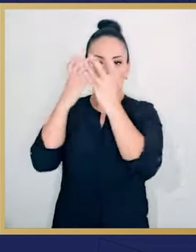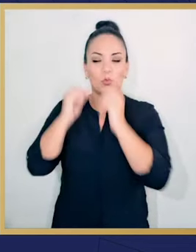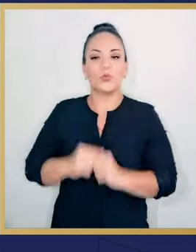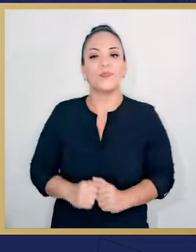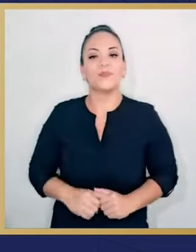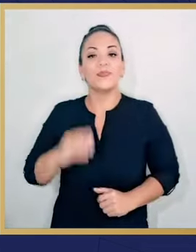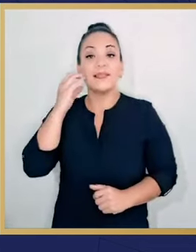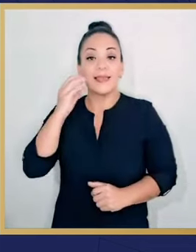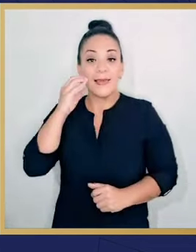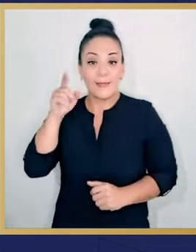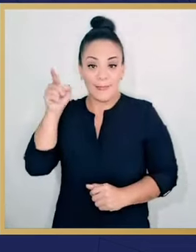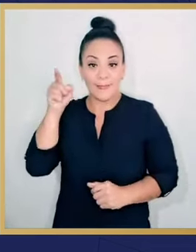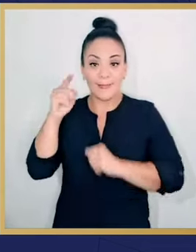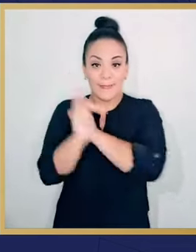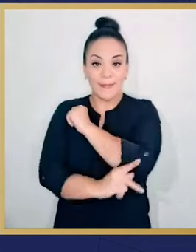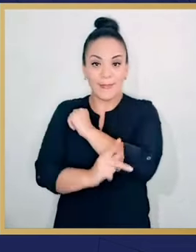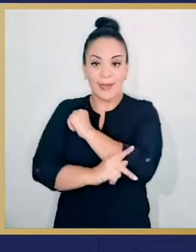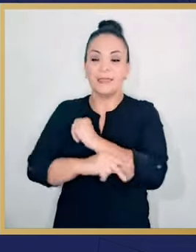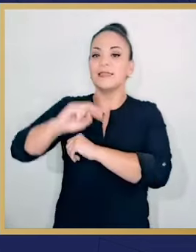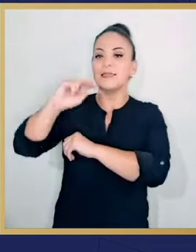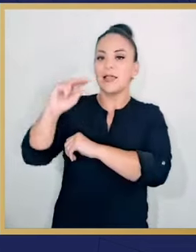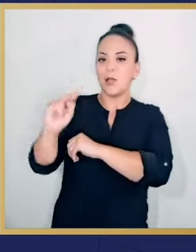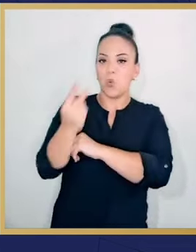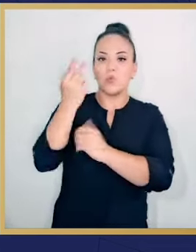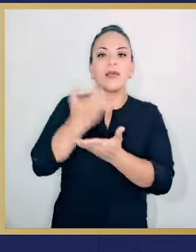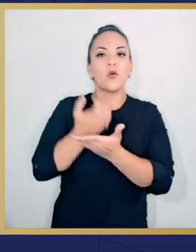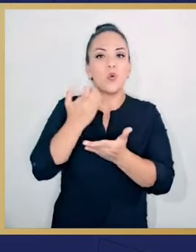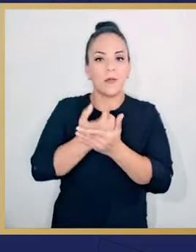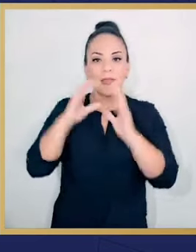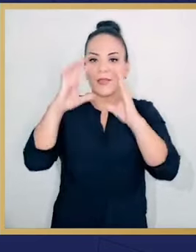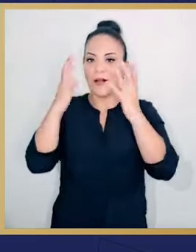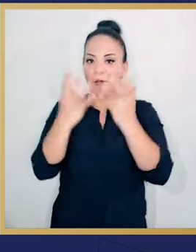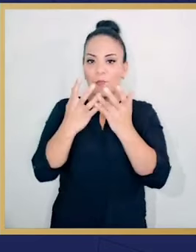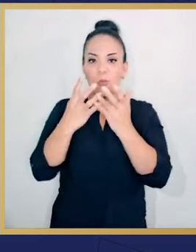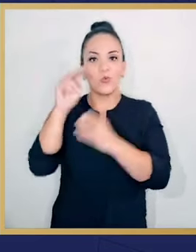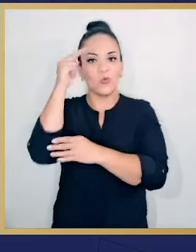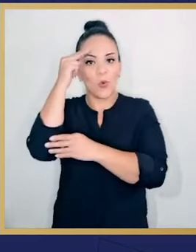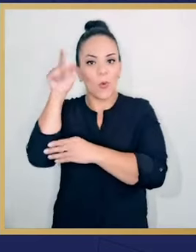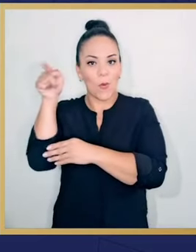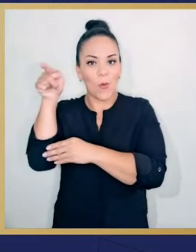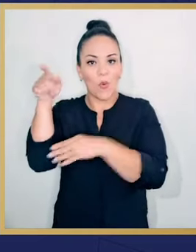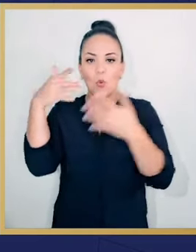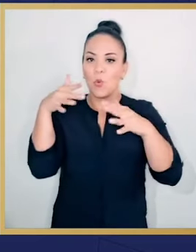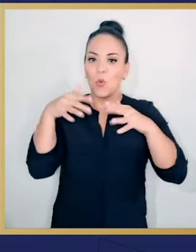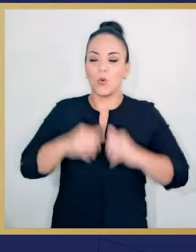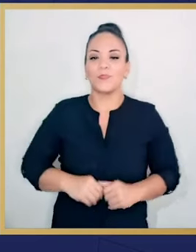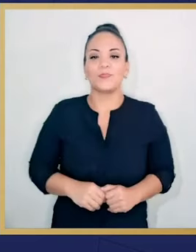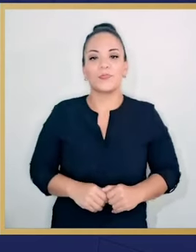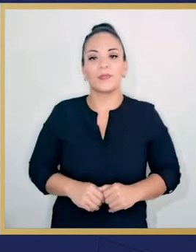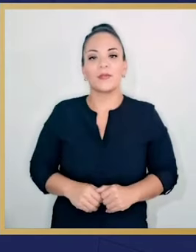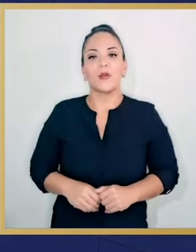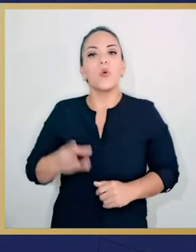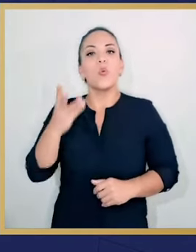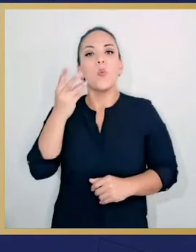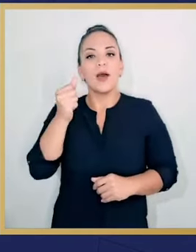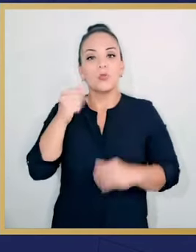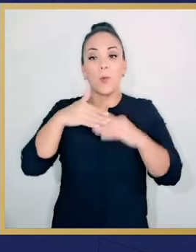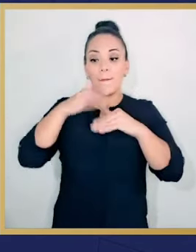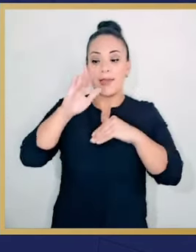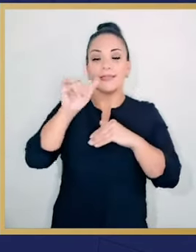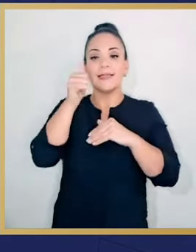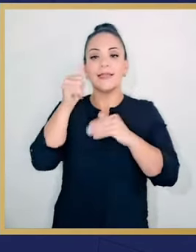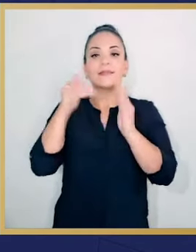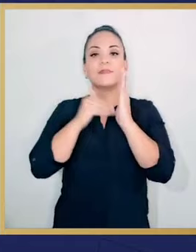más prósperas del mundo. Los Emiratos Árabes Unidos es la segunda economía del mundo